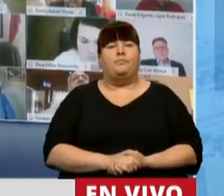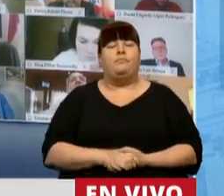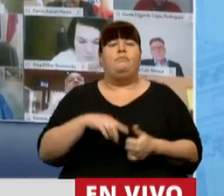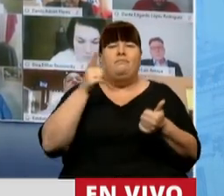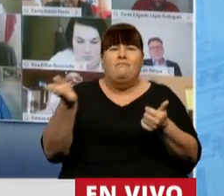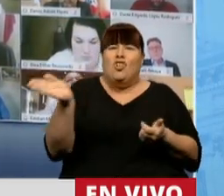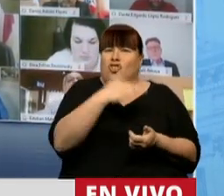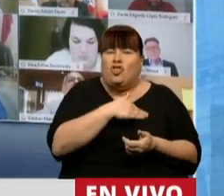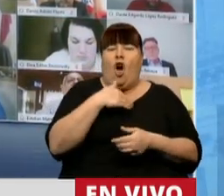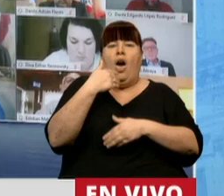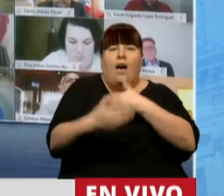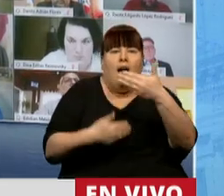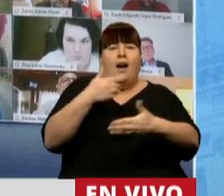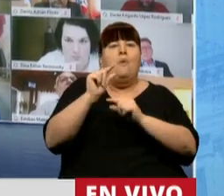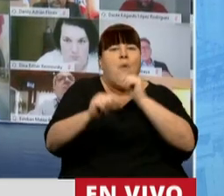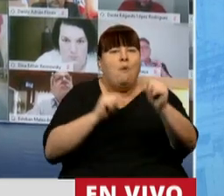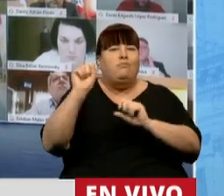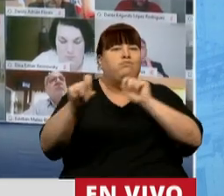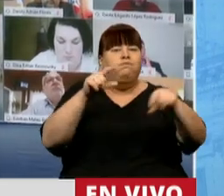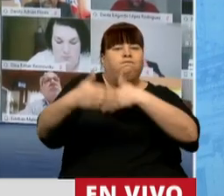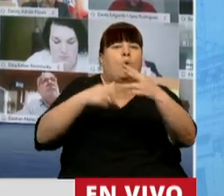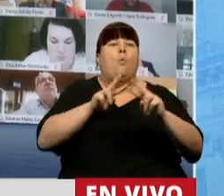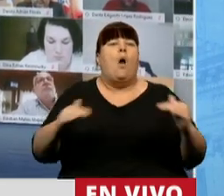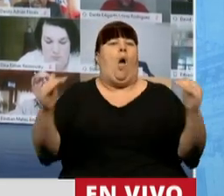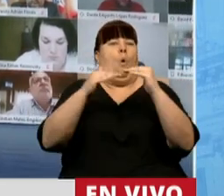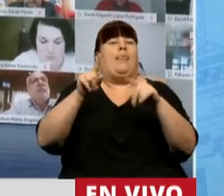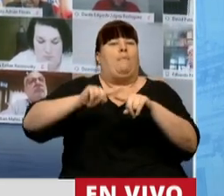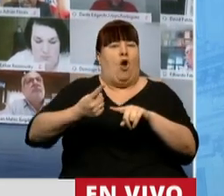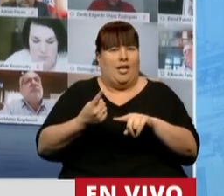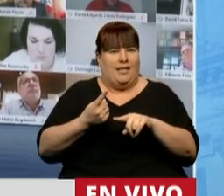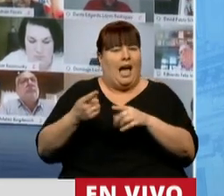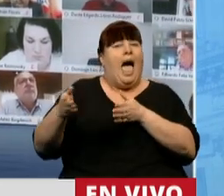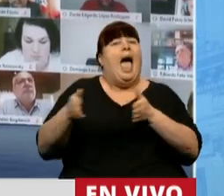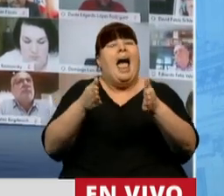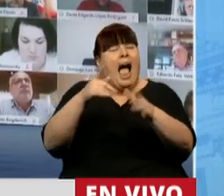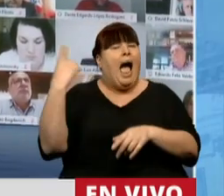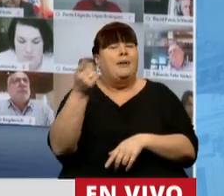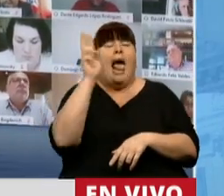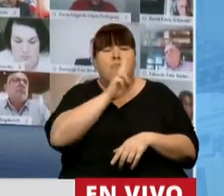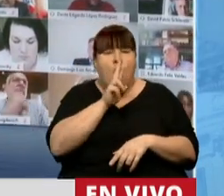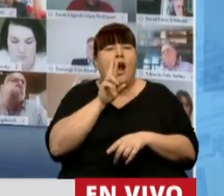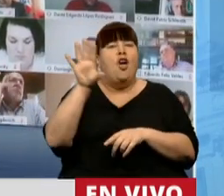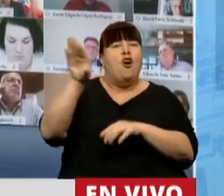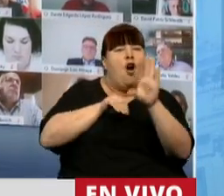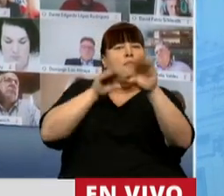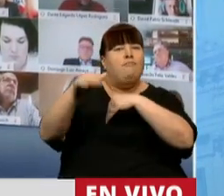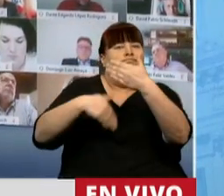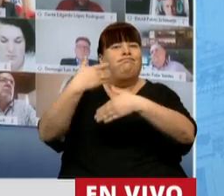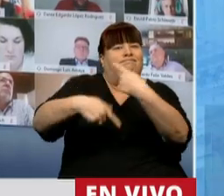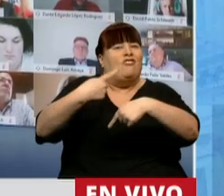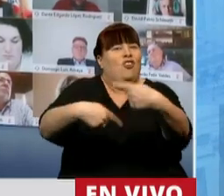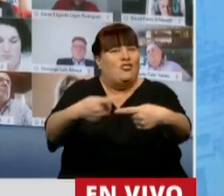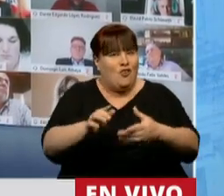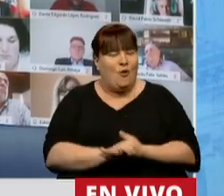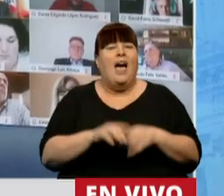tras otra fueron sembrando un camino hacia la igualdad política, un camino que muchas otras mujeres siguieron y fueron completando